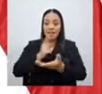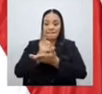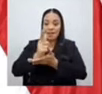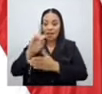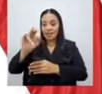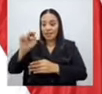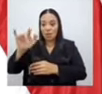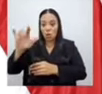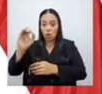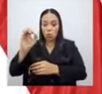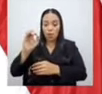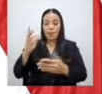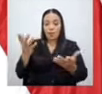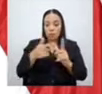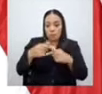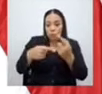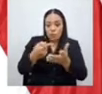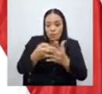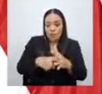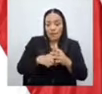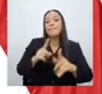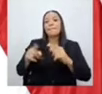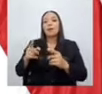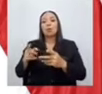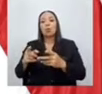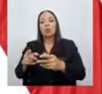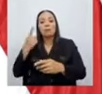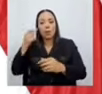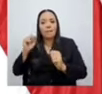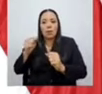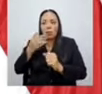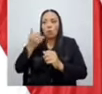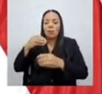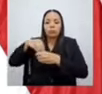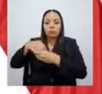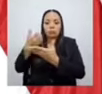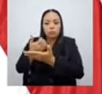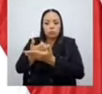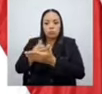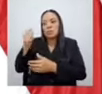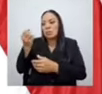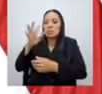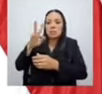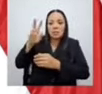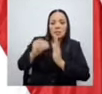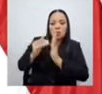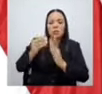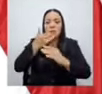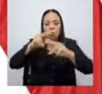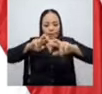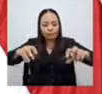bueno, vamos a empezar. Ah, no, nos podemos economizar 10, 15, 20 millones. Vamos a explorarlo.